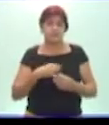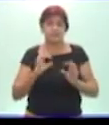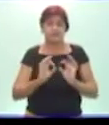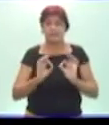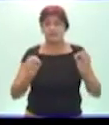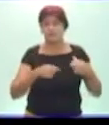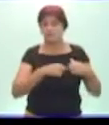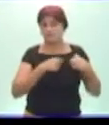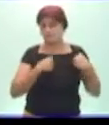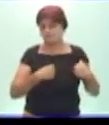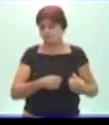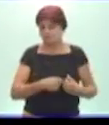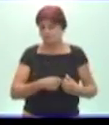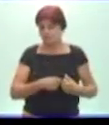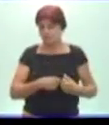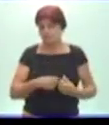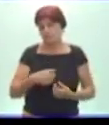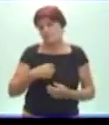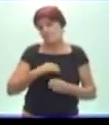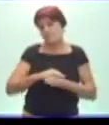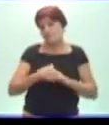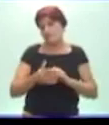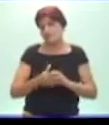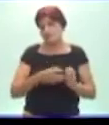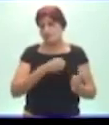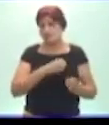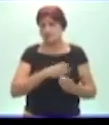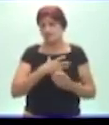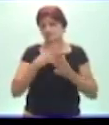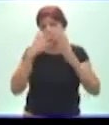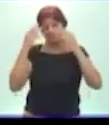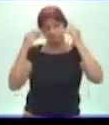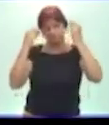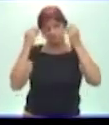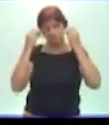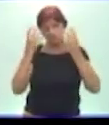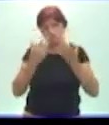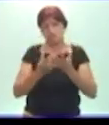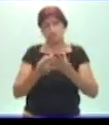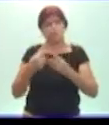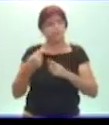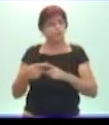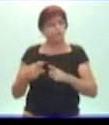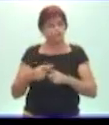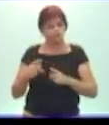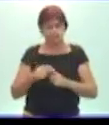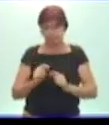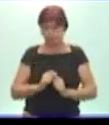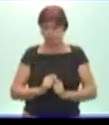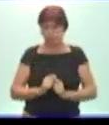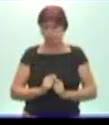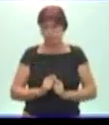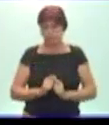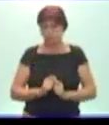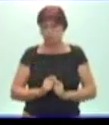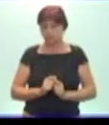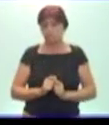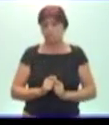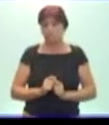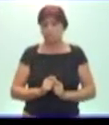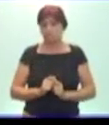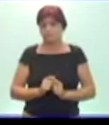Mi hermano siente angustia o ansiedad ante varias cosas como los sonidos fuertes, los elevadores,